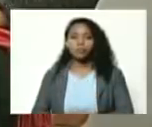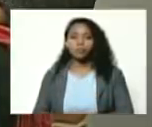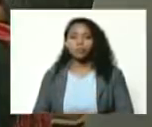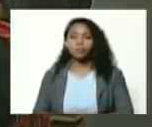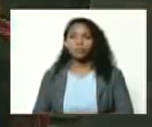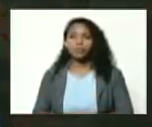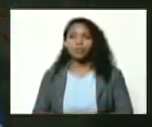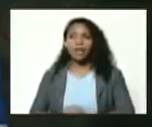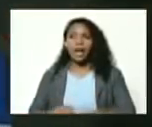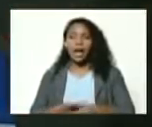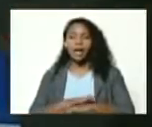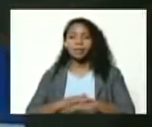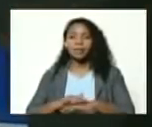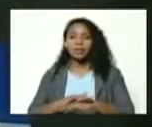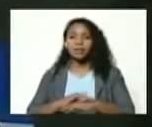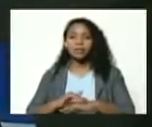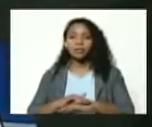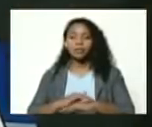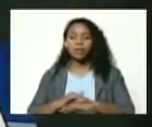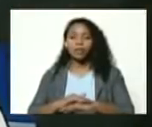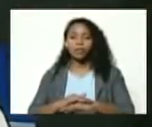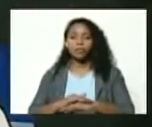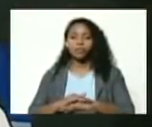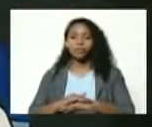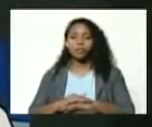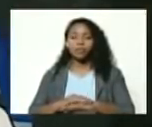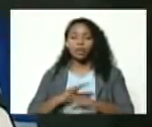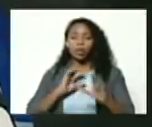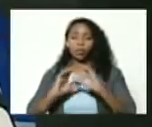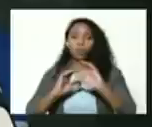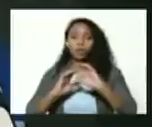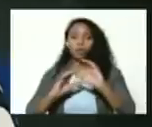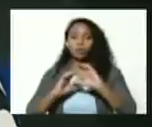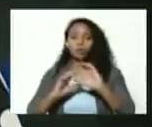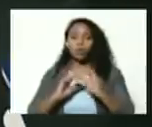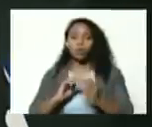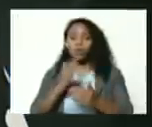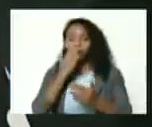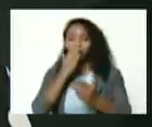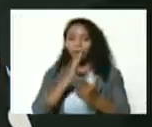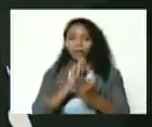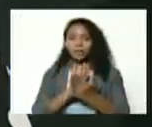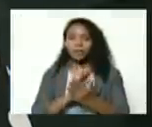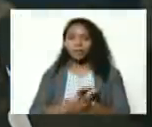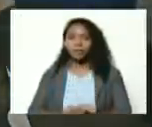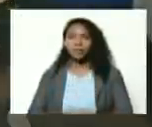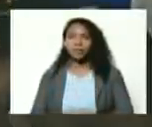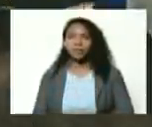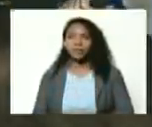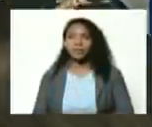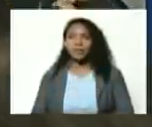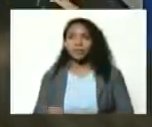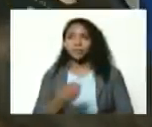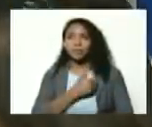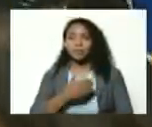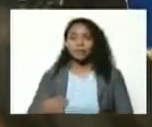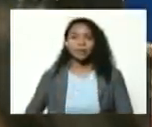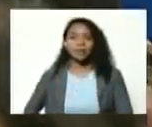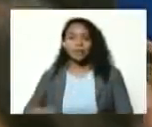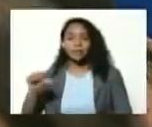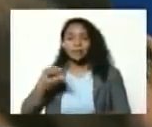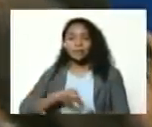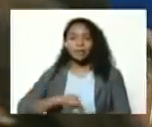el ministro de comunicación allá al frente el presidente del centro